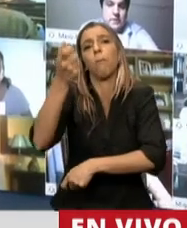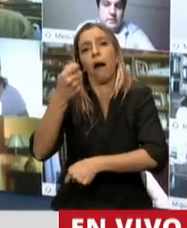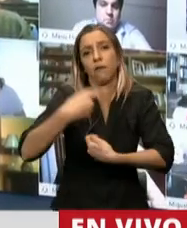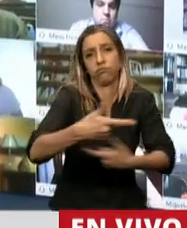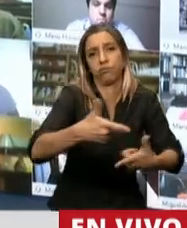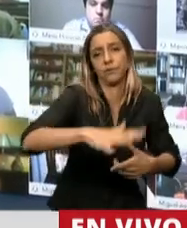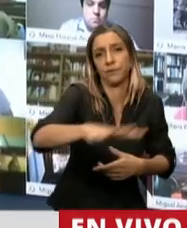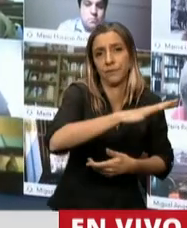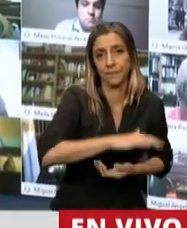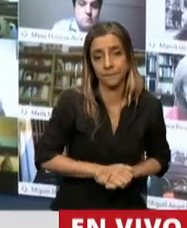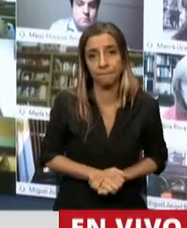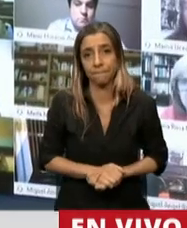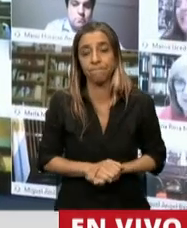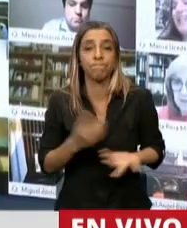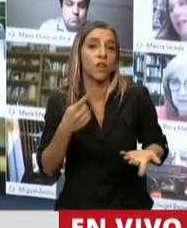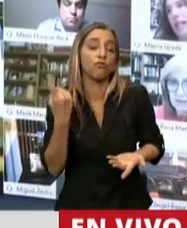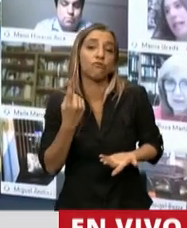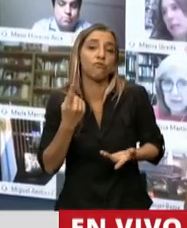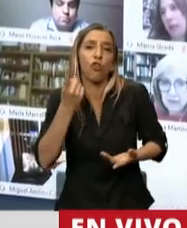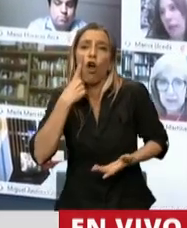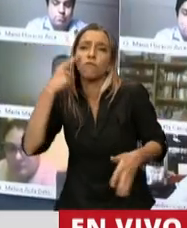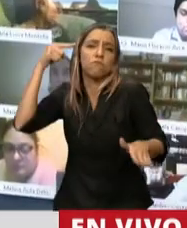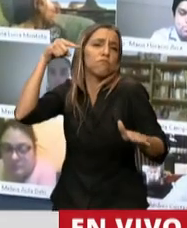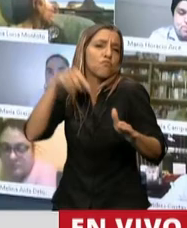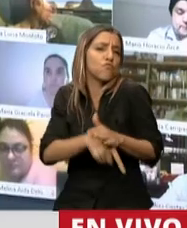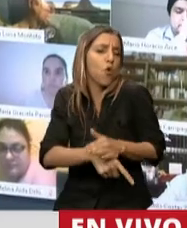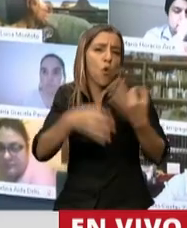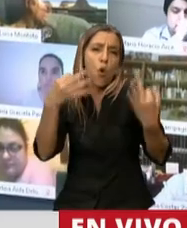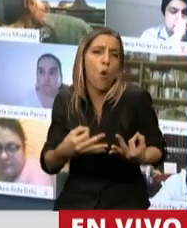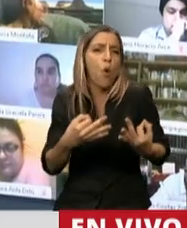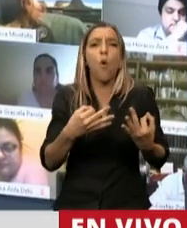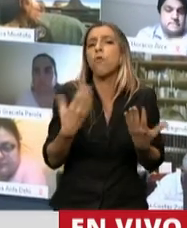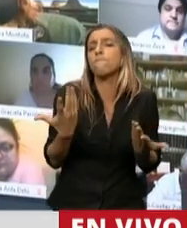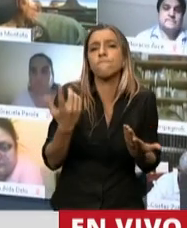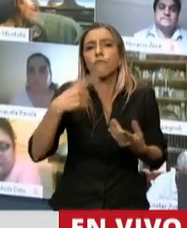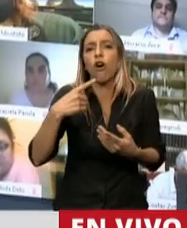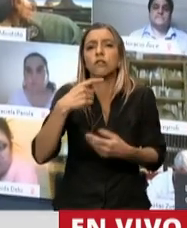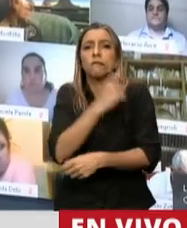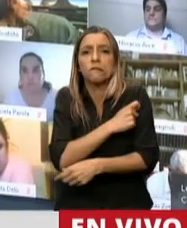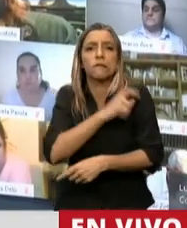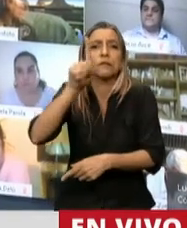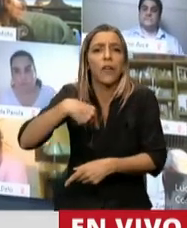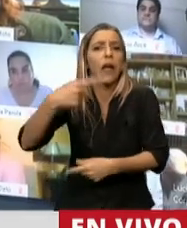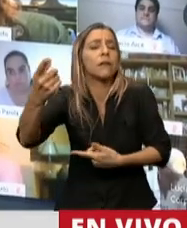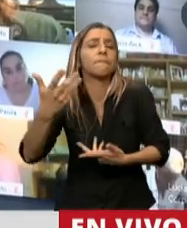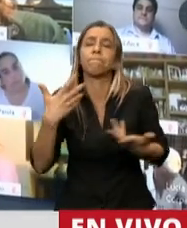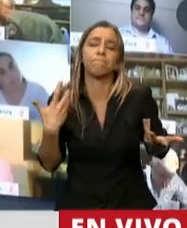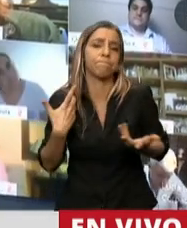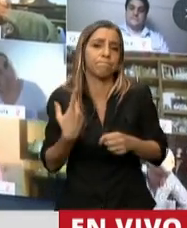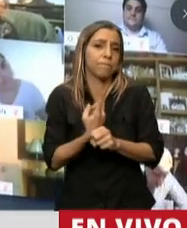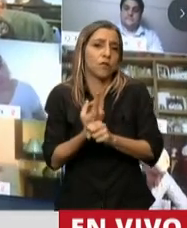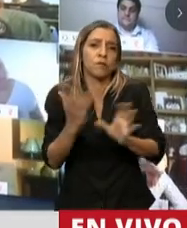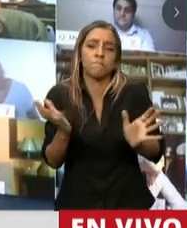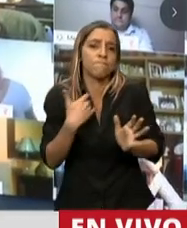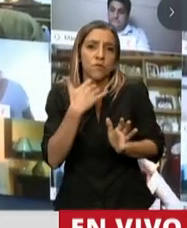posibilidad de hacer esto con un absoluto conocimiento de causas, efectos, etc. Con respecto a las inmunidades